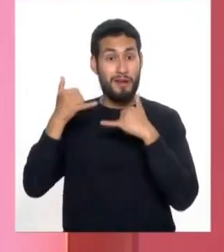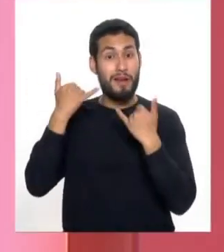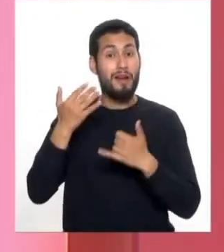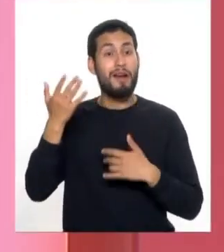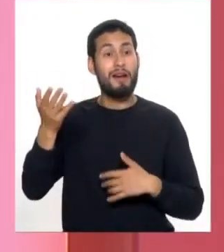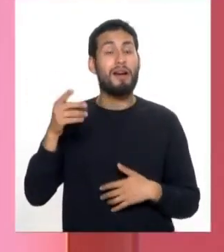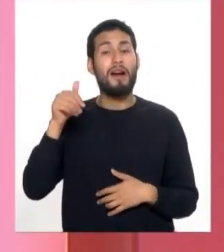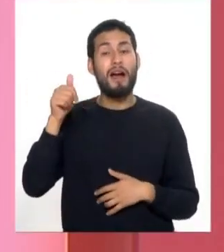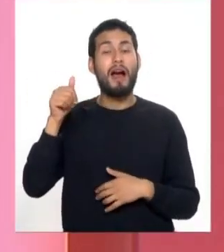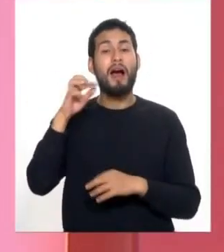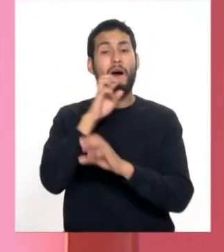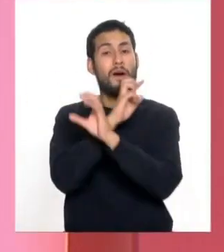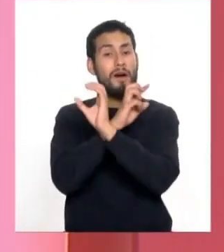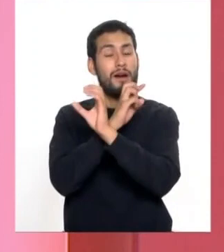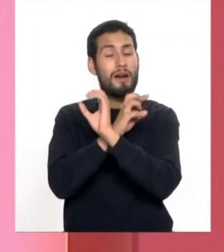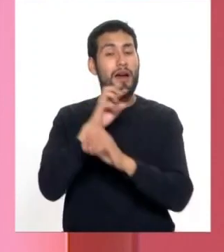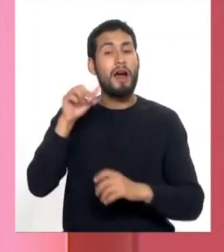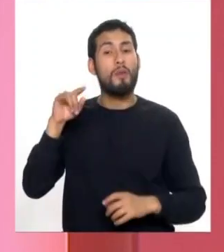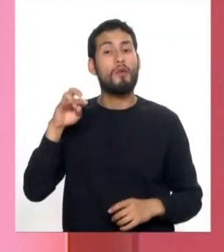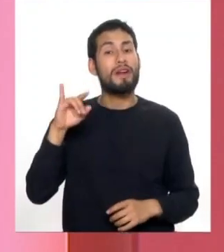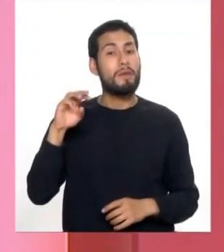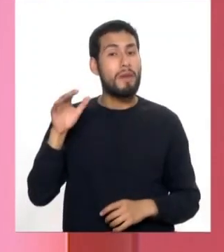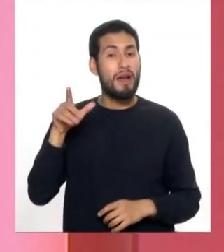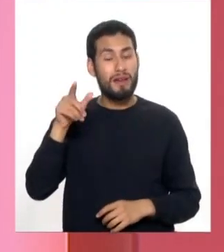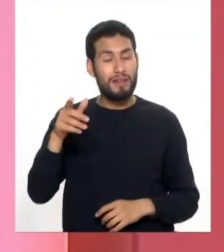hasta Apurímac. Edison, buenos días.